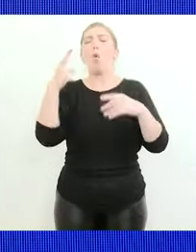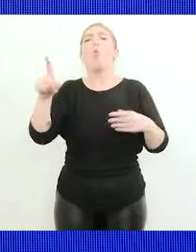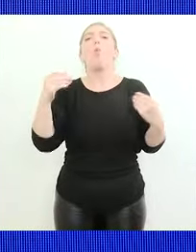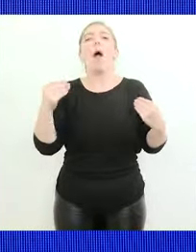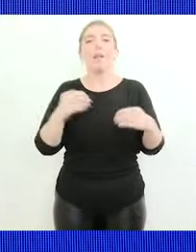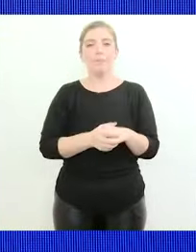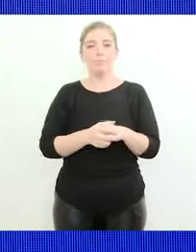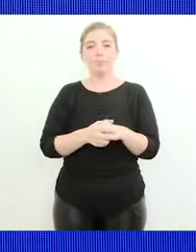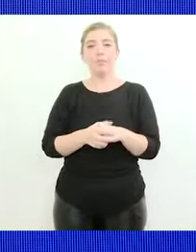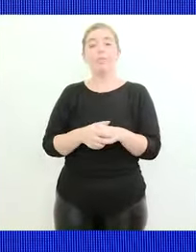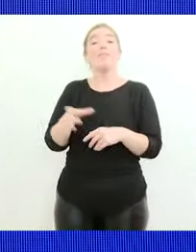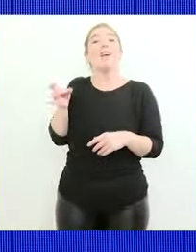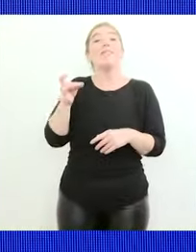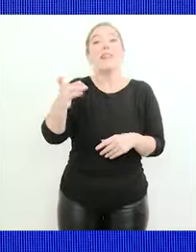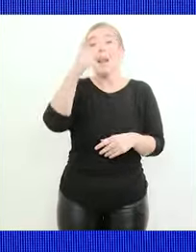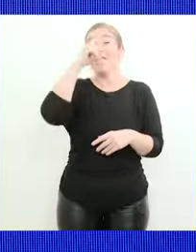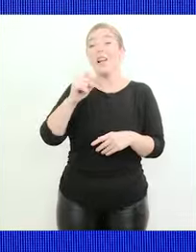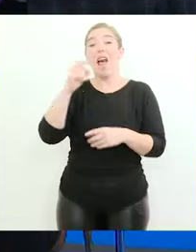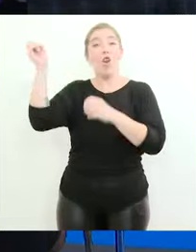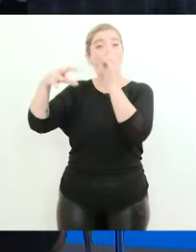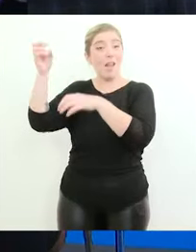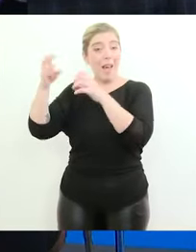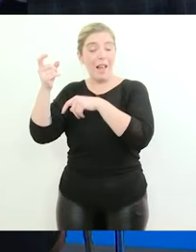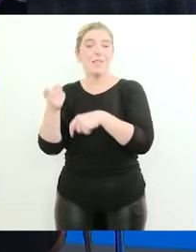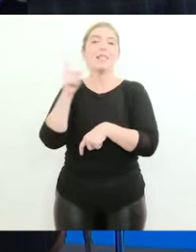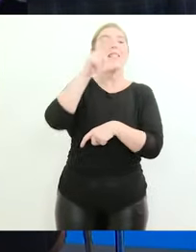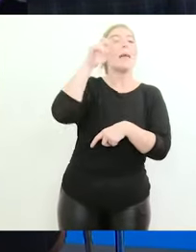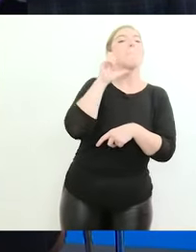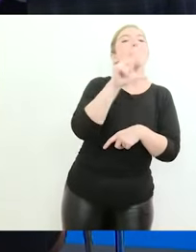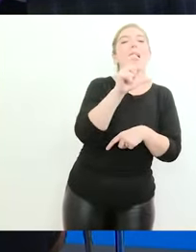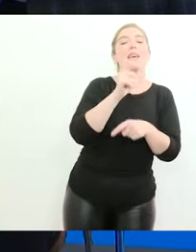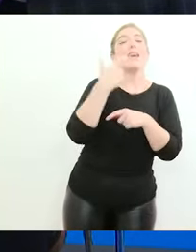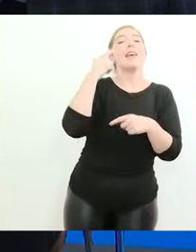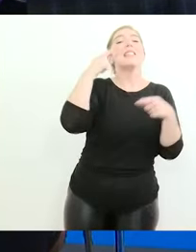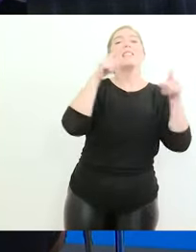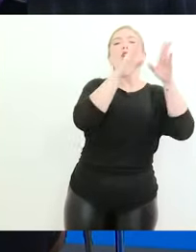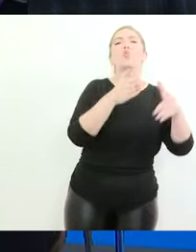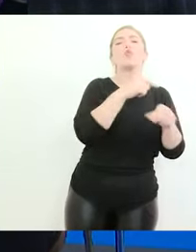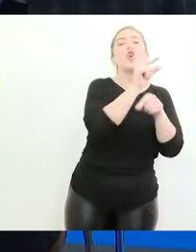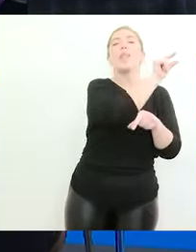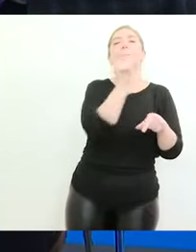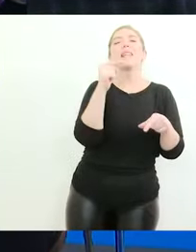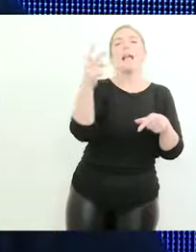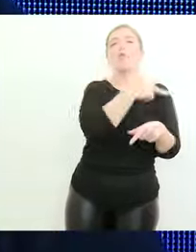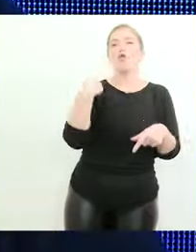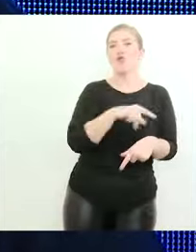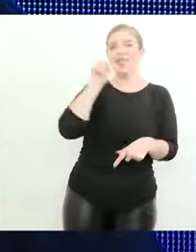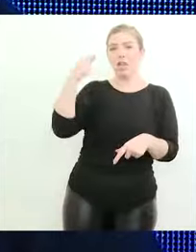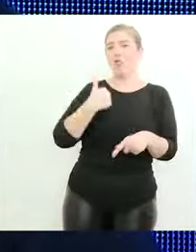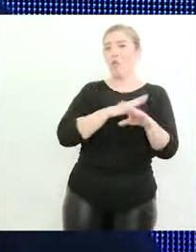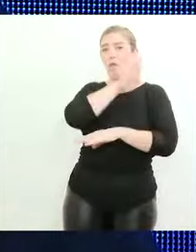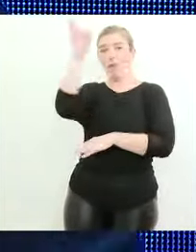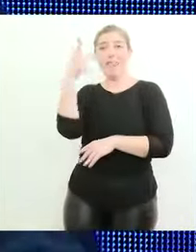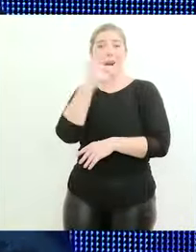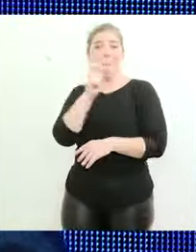Belgrano Cargas con CEMEC que es una institución de financiamiento china yo estuve hace tres